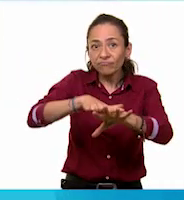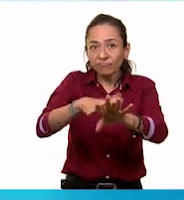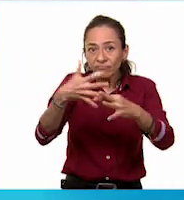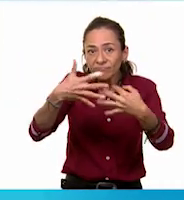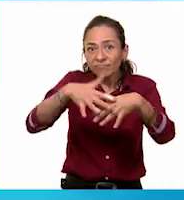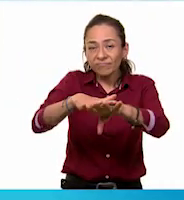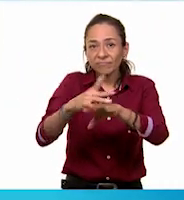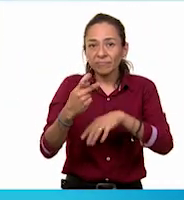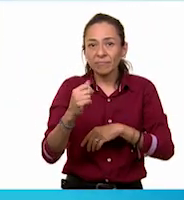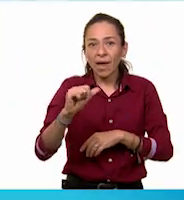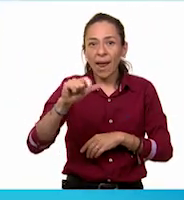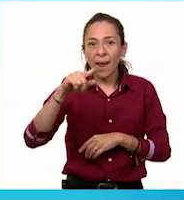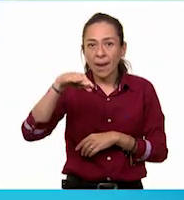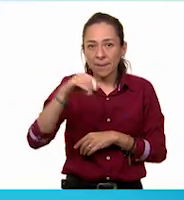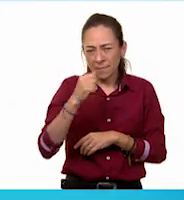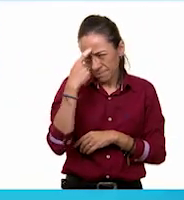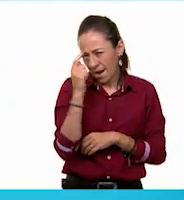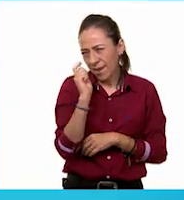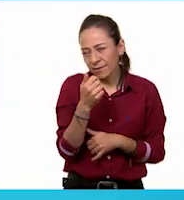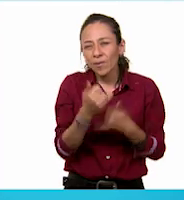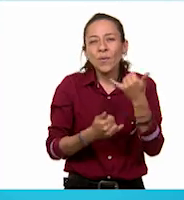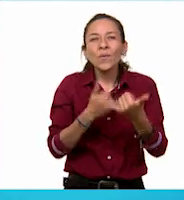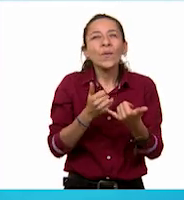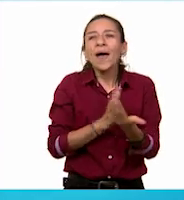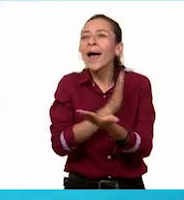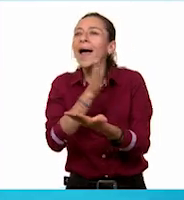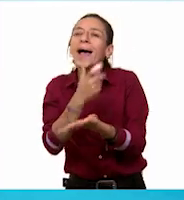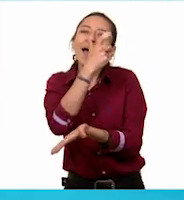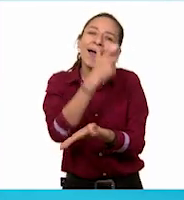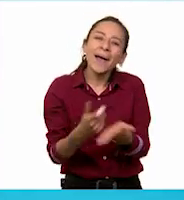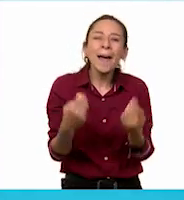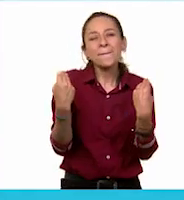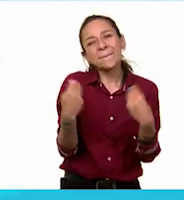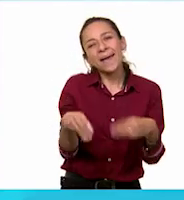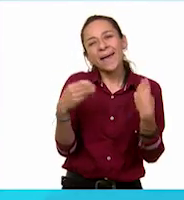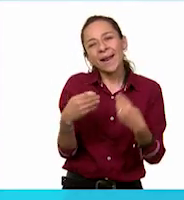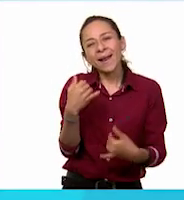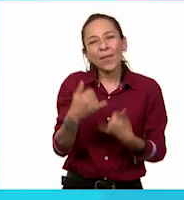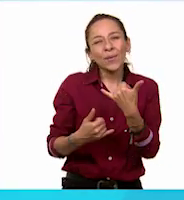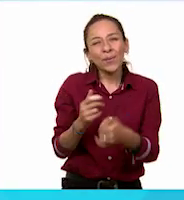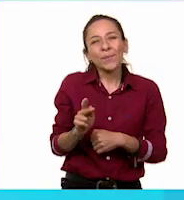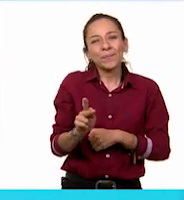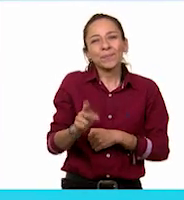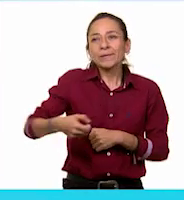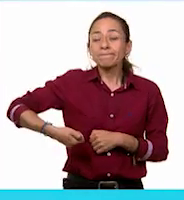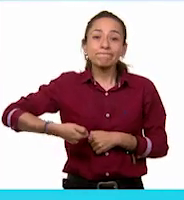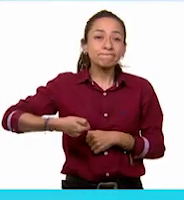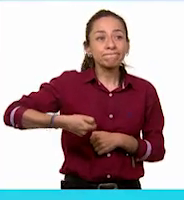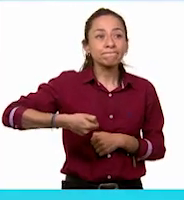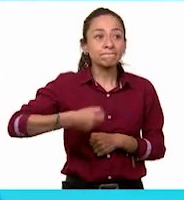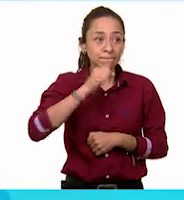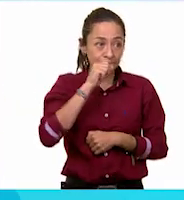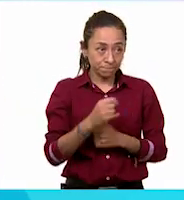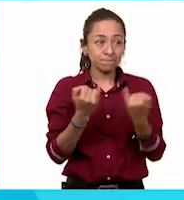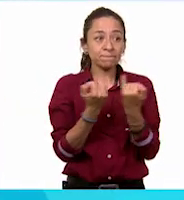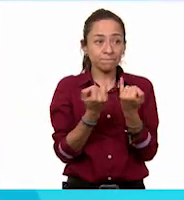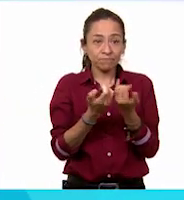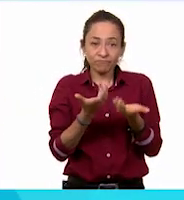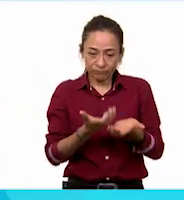al mercadito, hasta canastitas también.